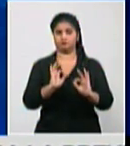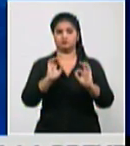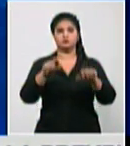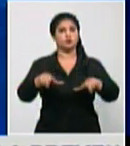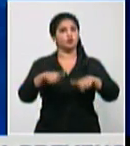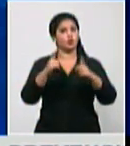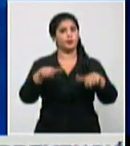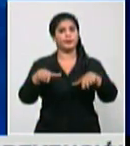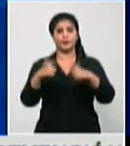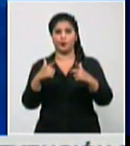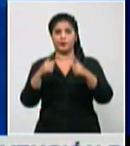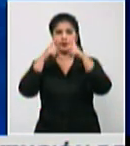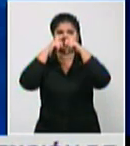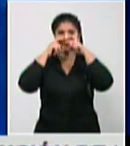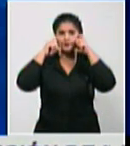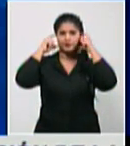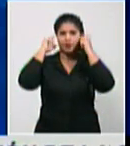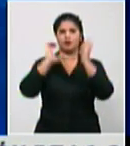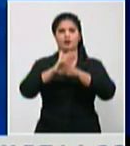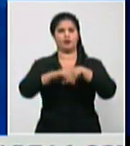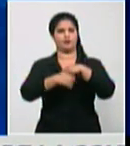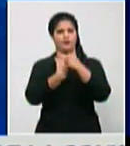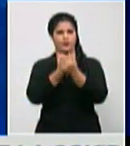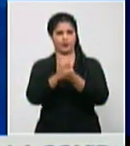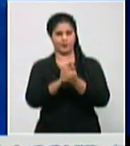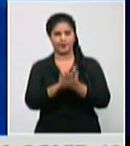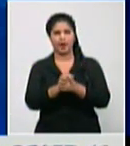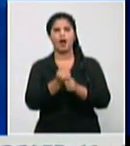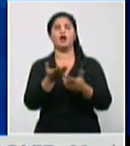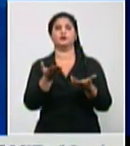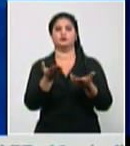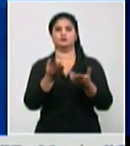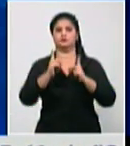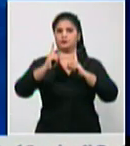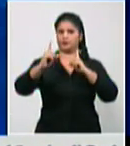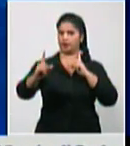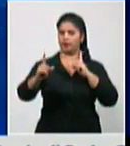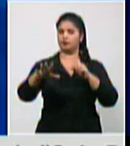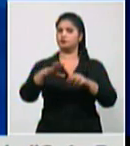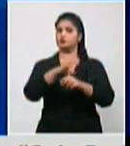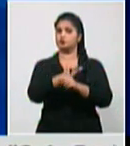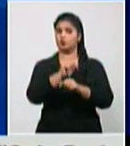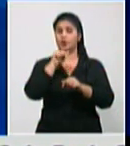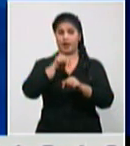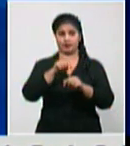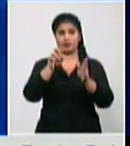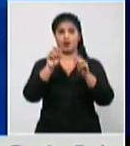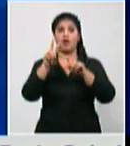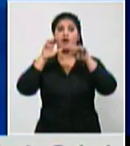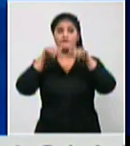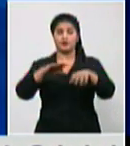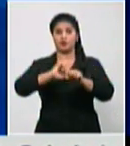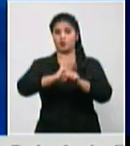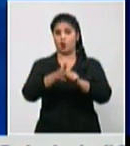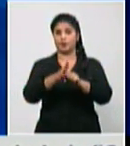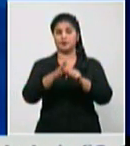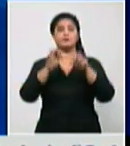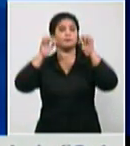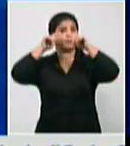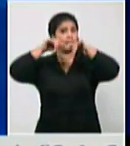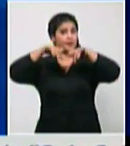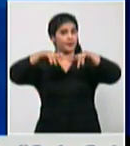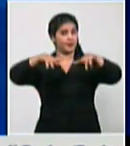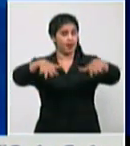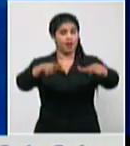experimentando la nación a partir de la diseminación del virus por todas las provincias cubanas agradecida cuando